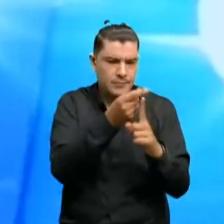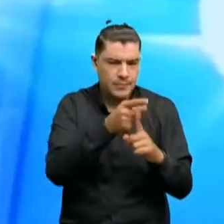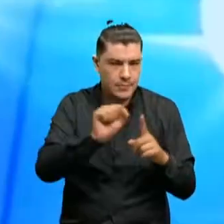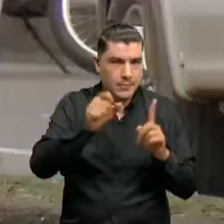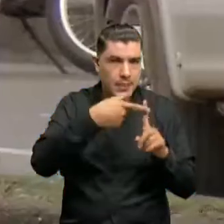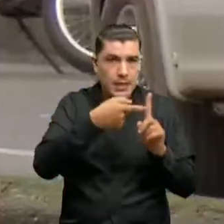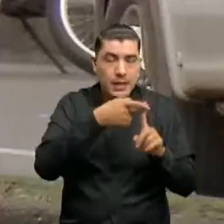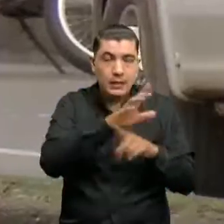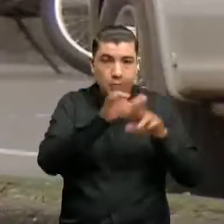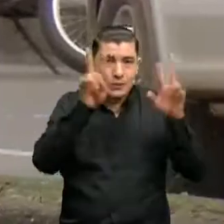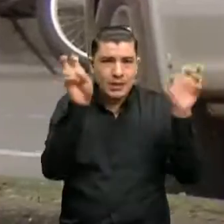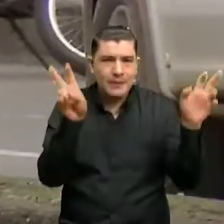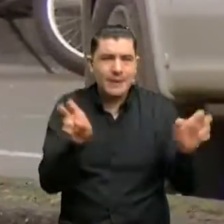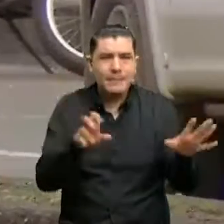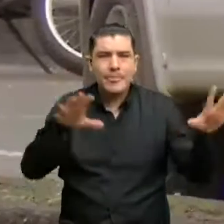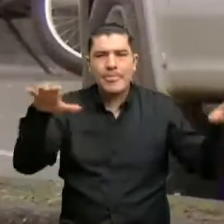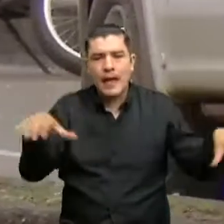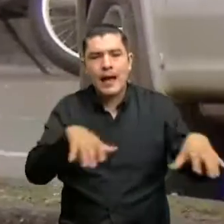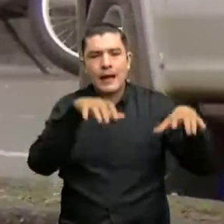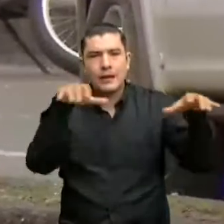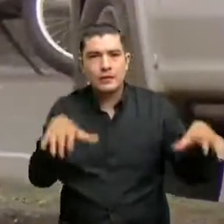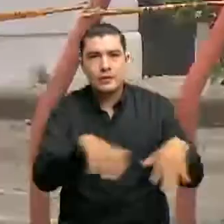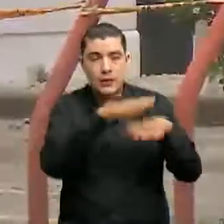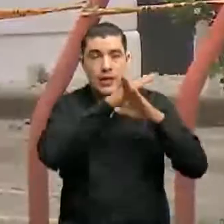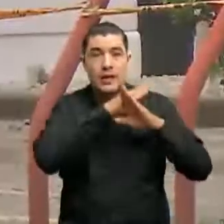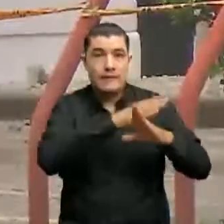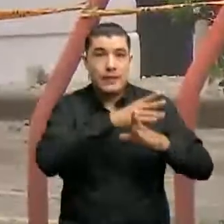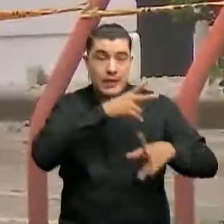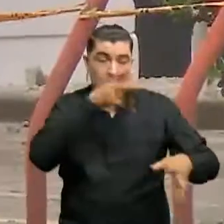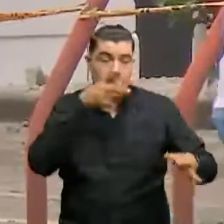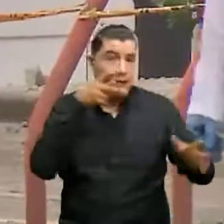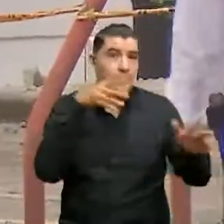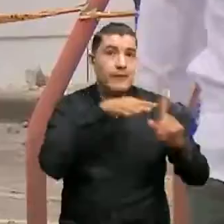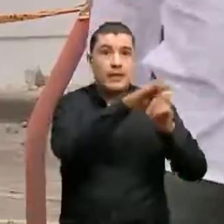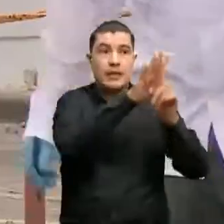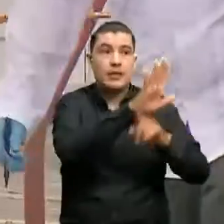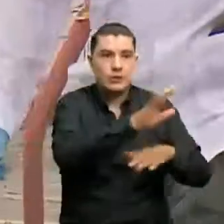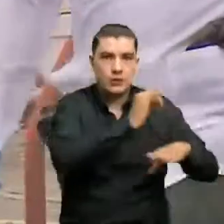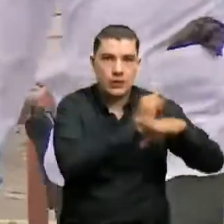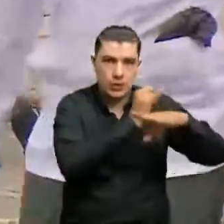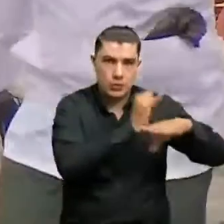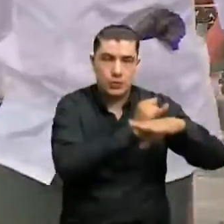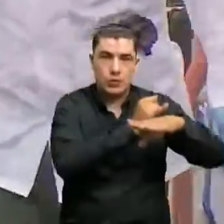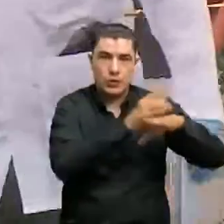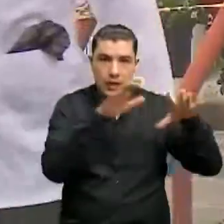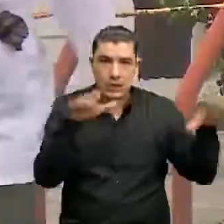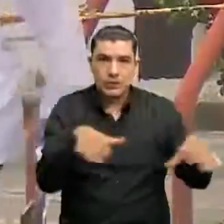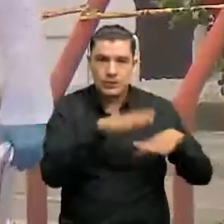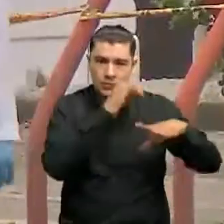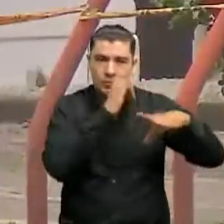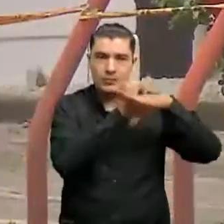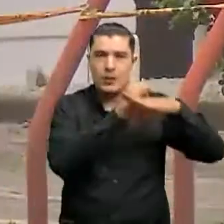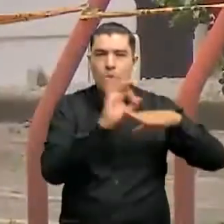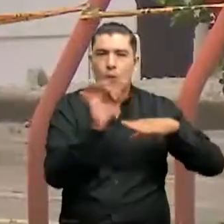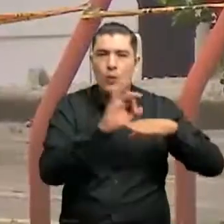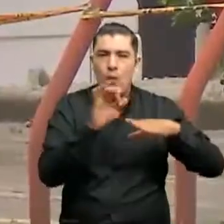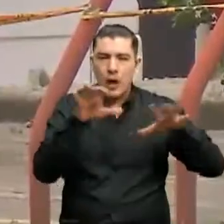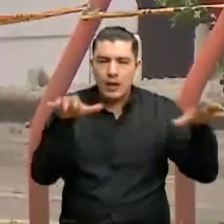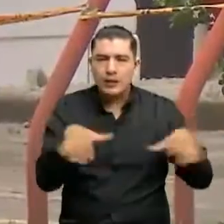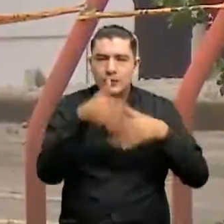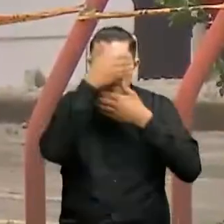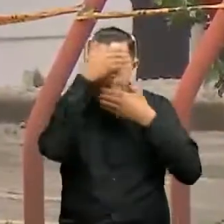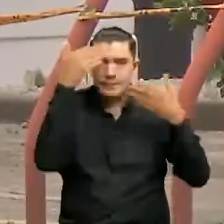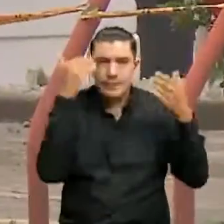de los delitos, las acciones que atentan contra la existencia misma del Estado, contra la institucionalidad. Por ejemplo, los actos terroristas como